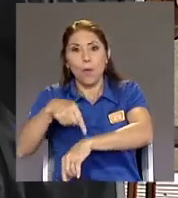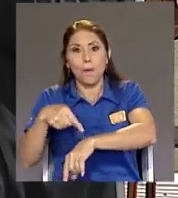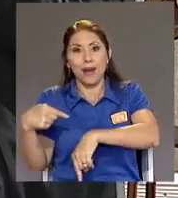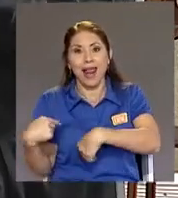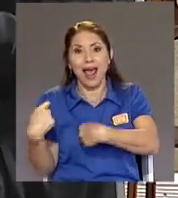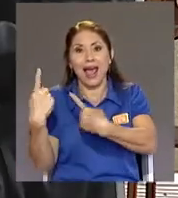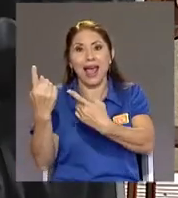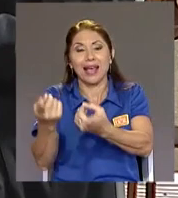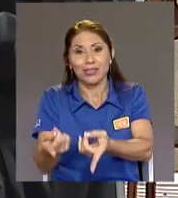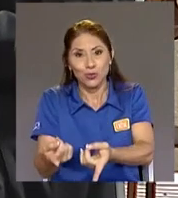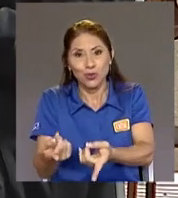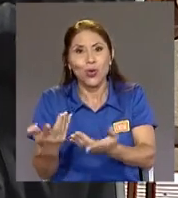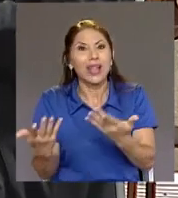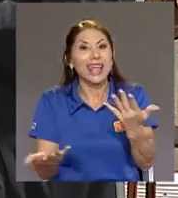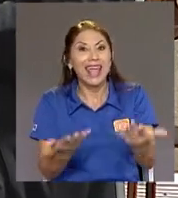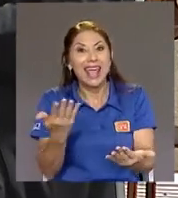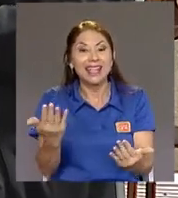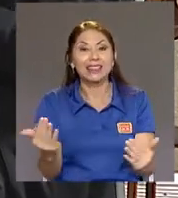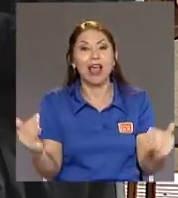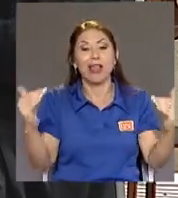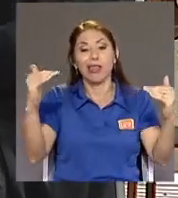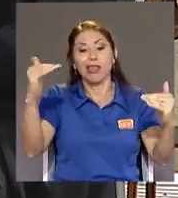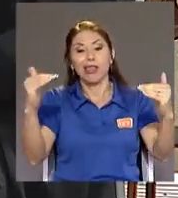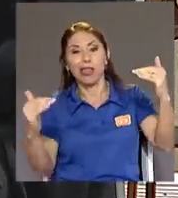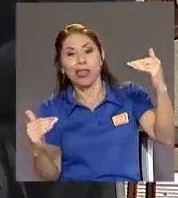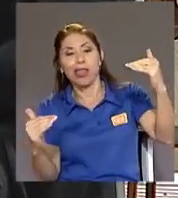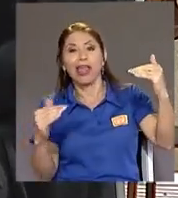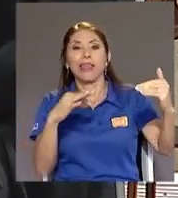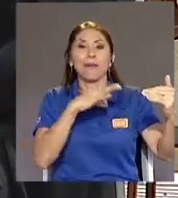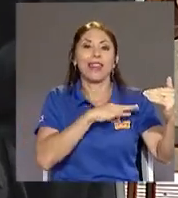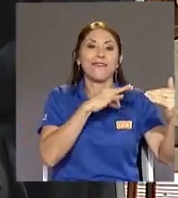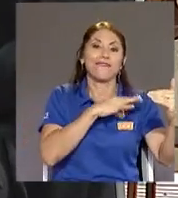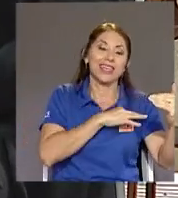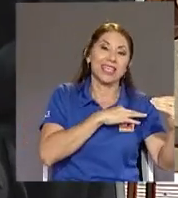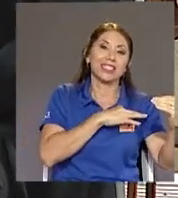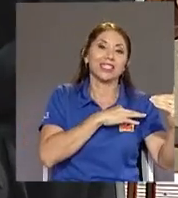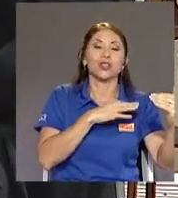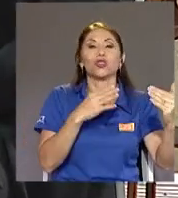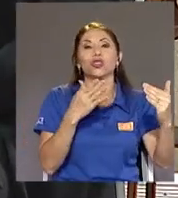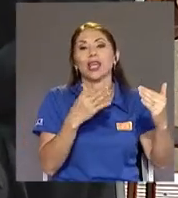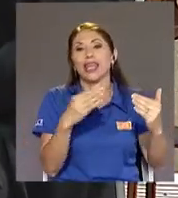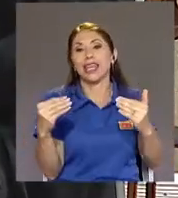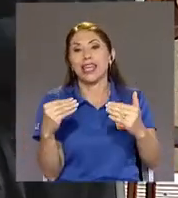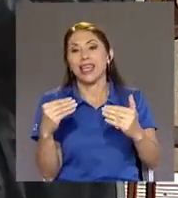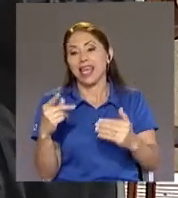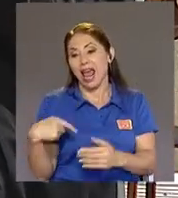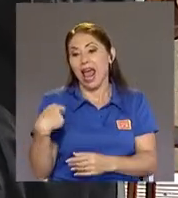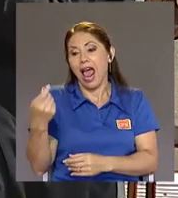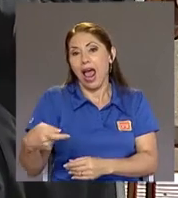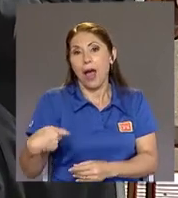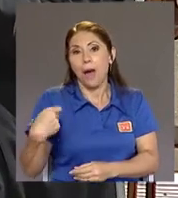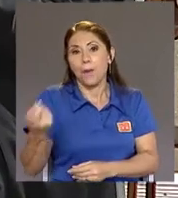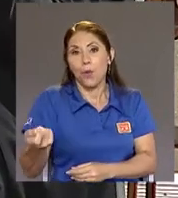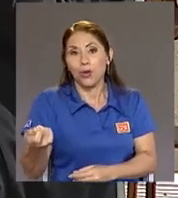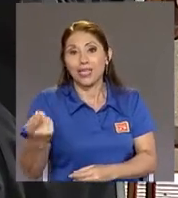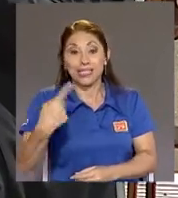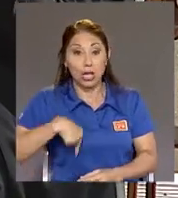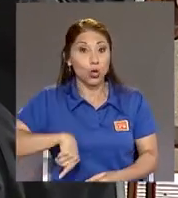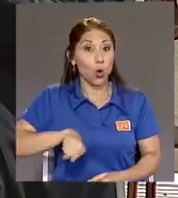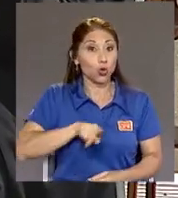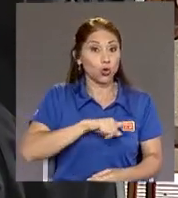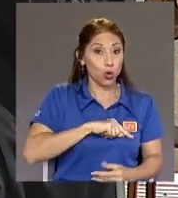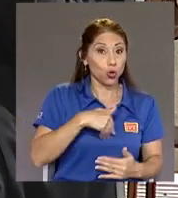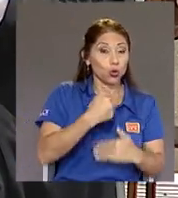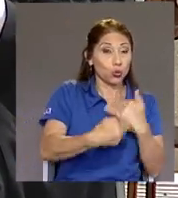temprano Entre los beneficios Y los aportes Que estamos haciendo Vamos a recibir Beneficios Que